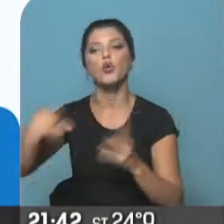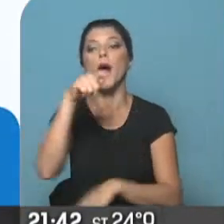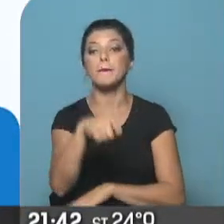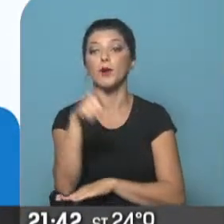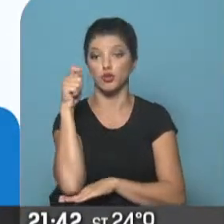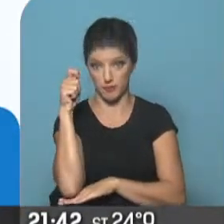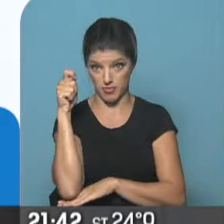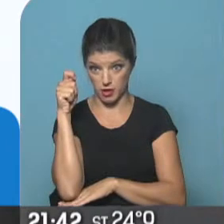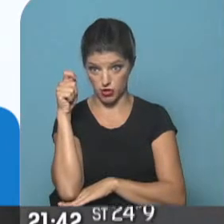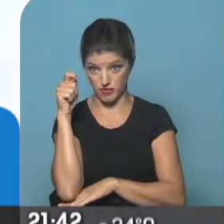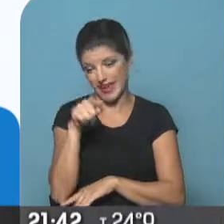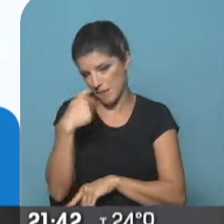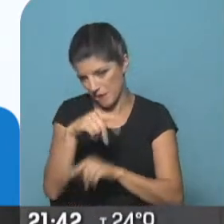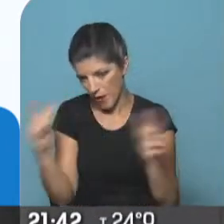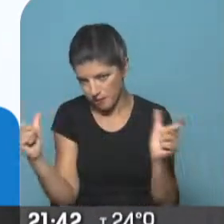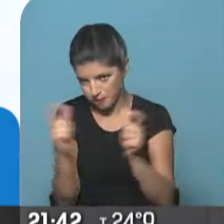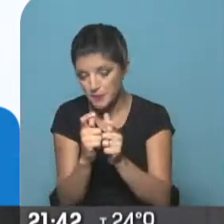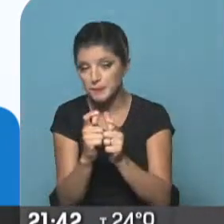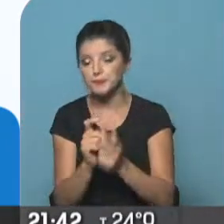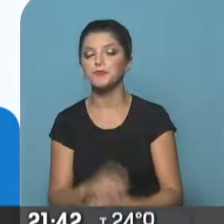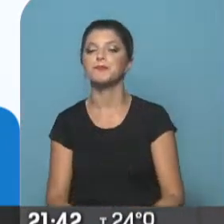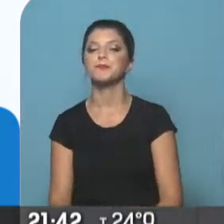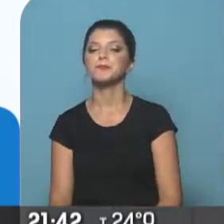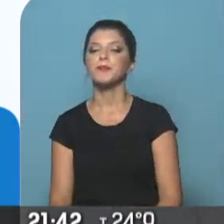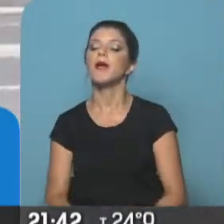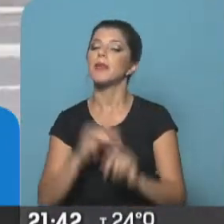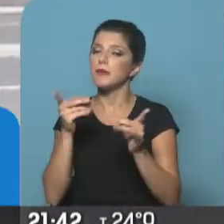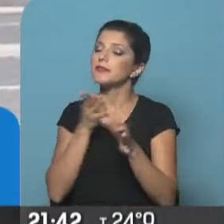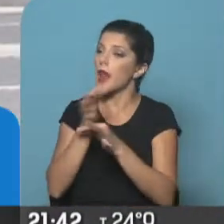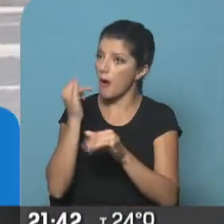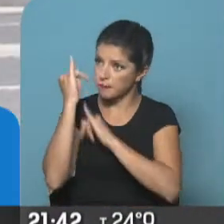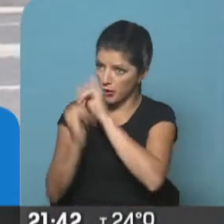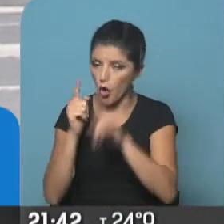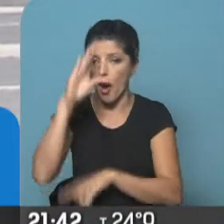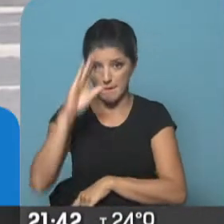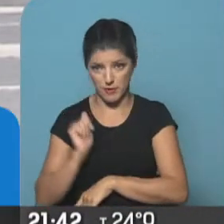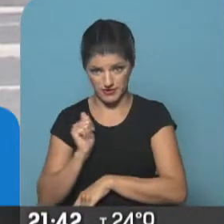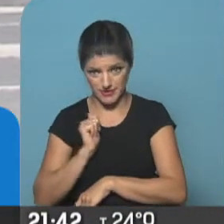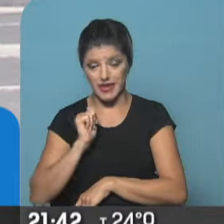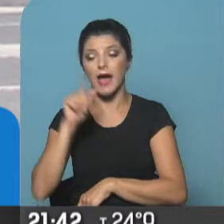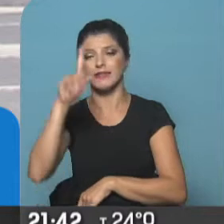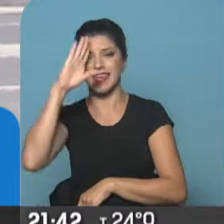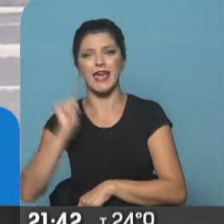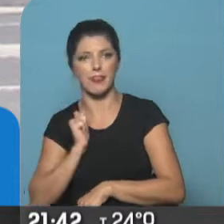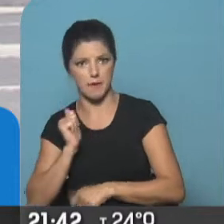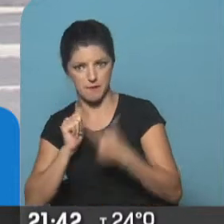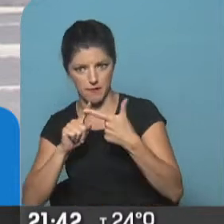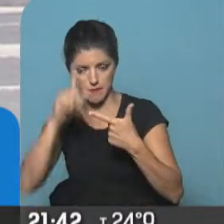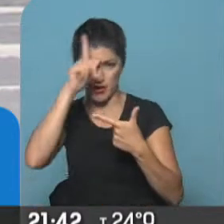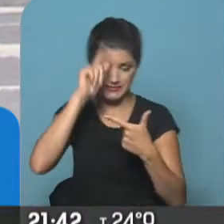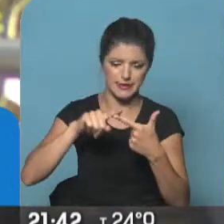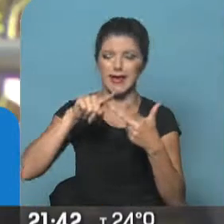que es el epicentro de esta cumbre. Entre otras cosas se instruyó a la Policía Federal, a Gendarmería, a Prefectura y a la Policía de Seguridad